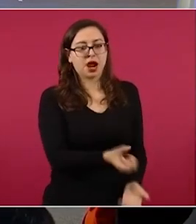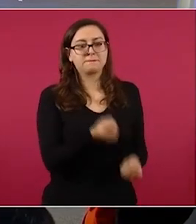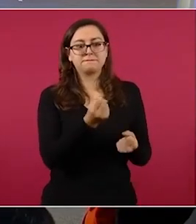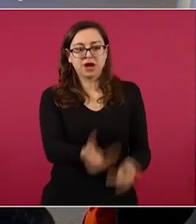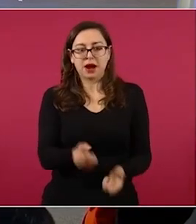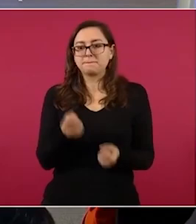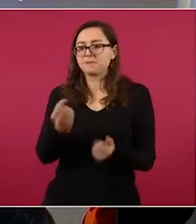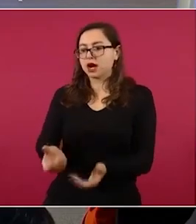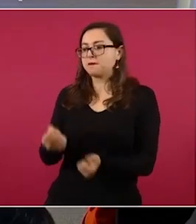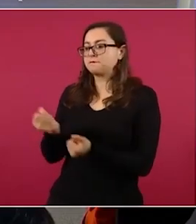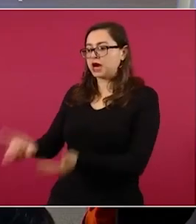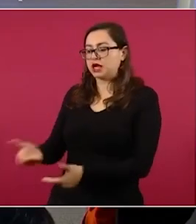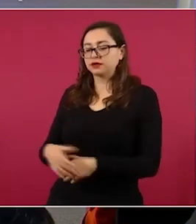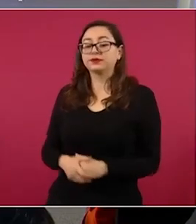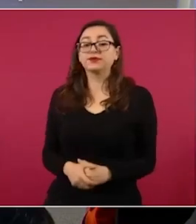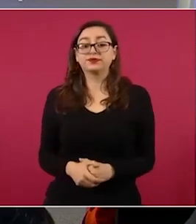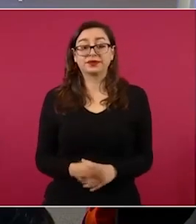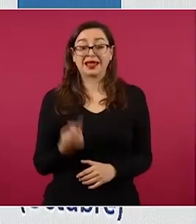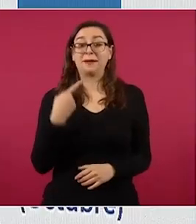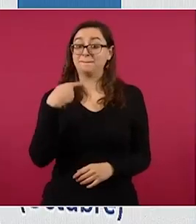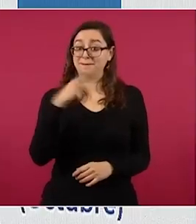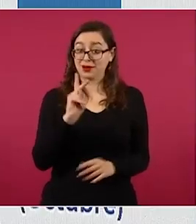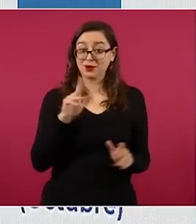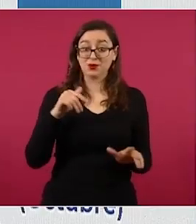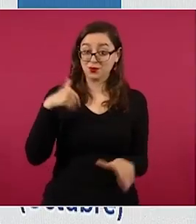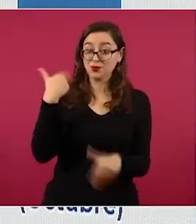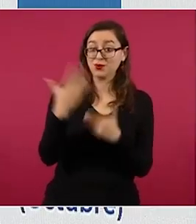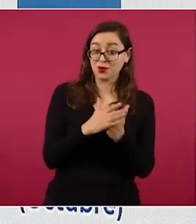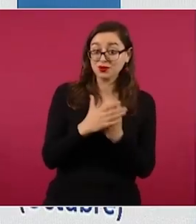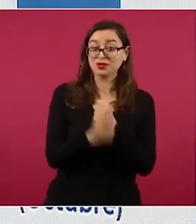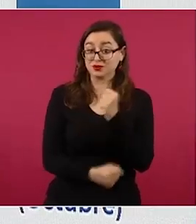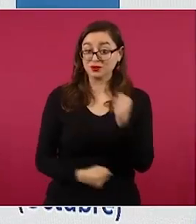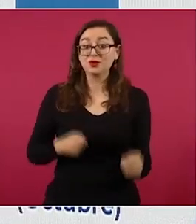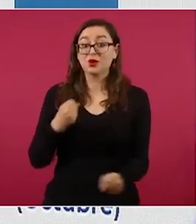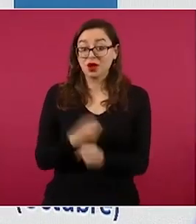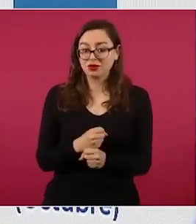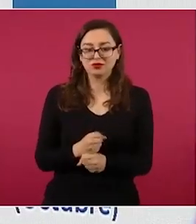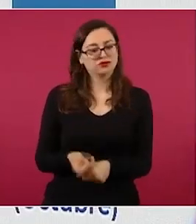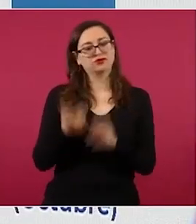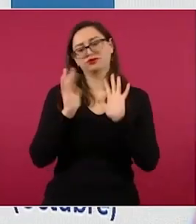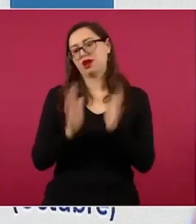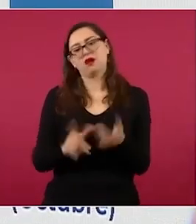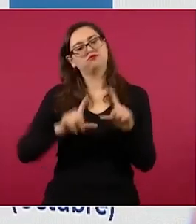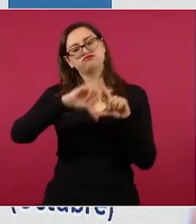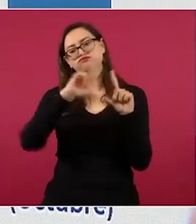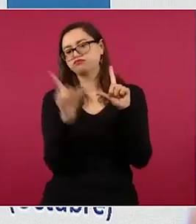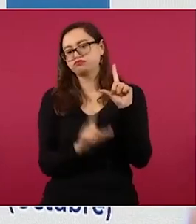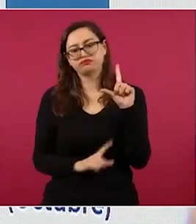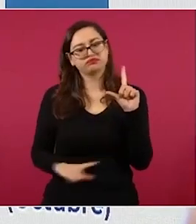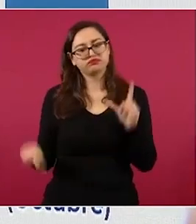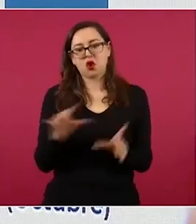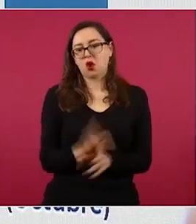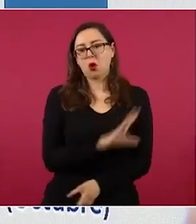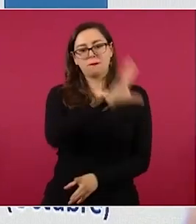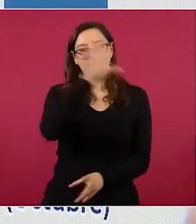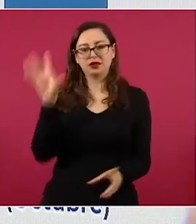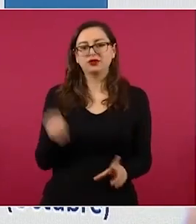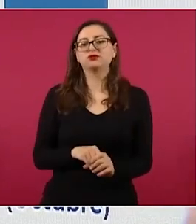fertilizante gratuito a todos los pequeños productores del país